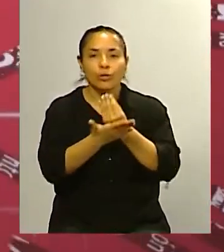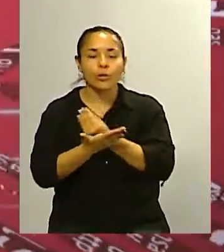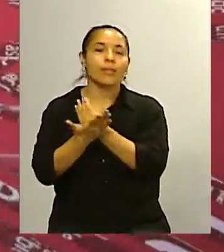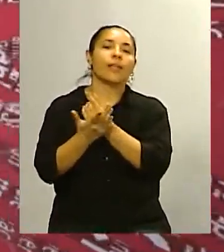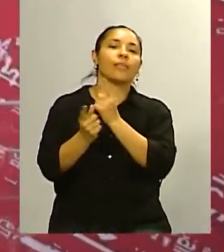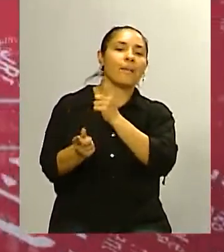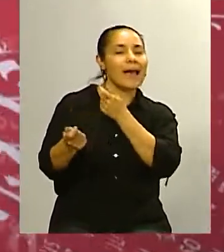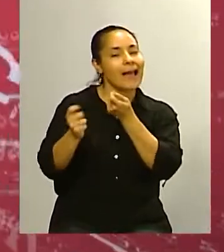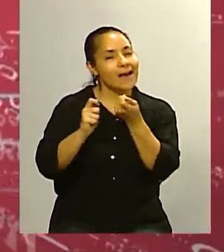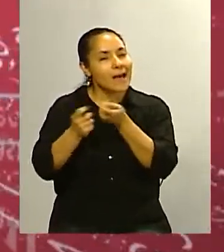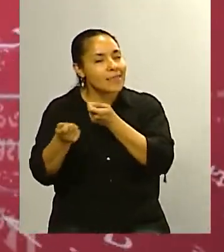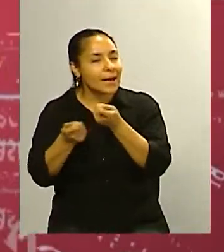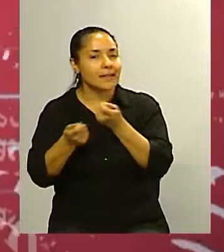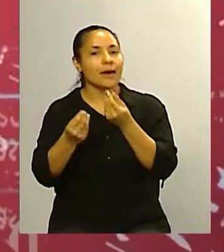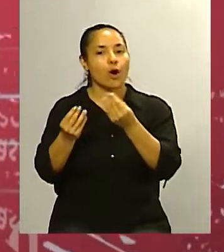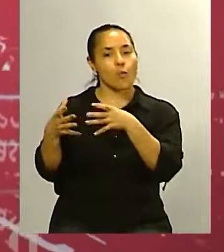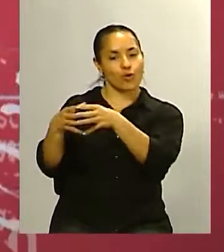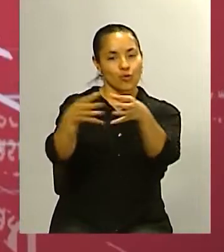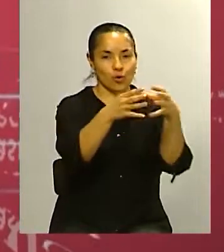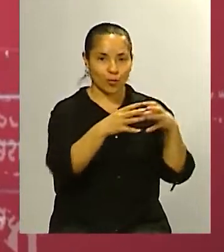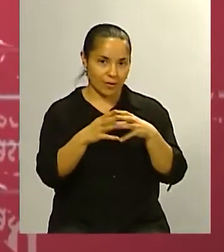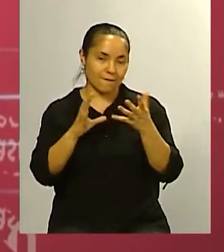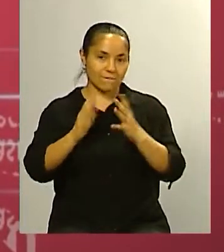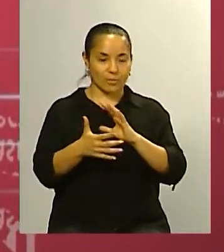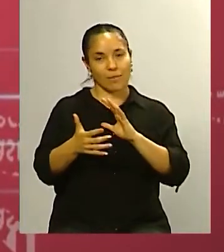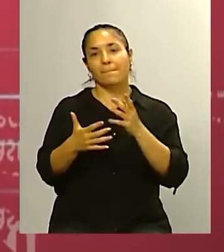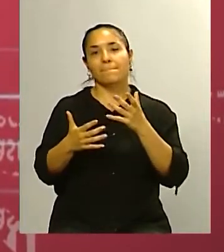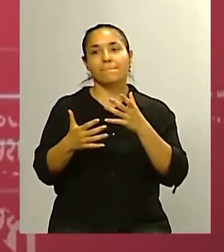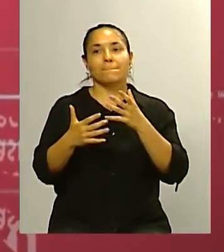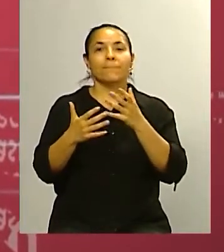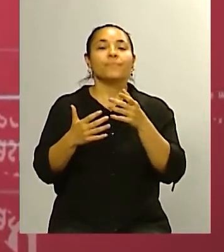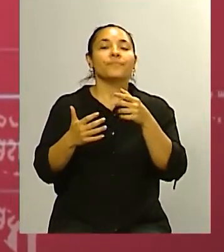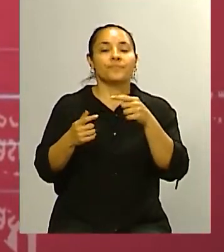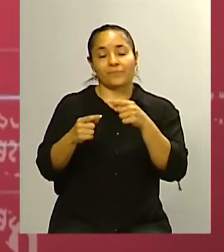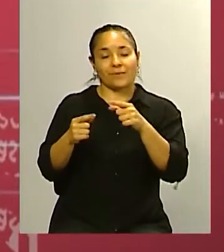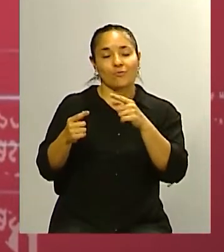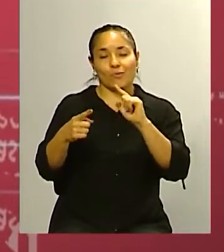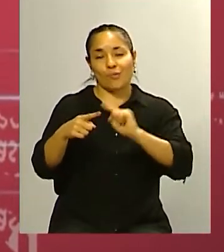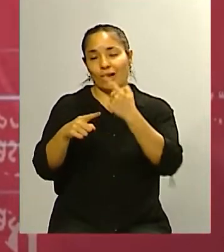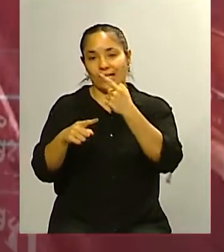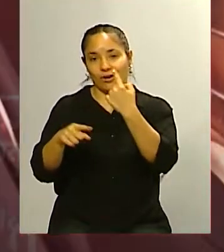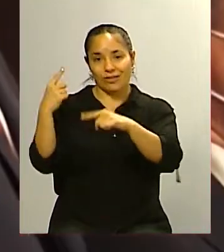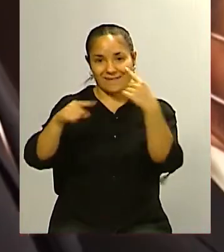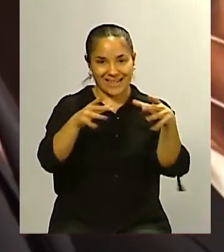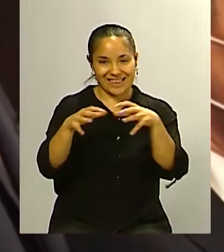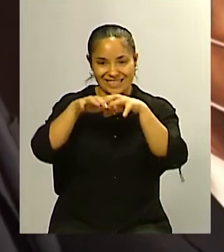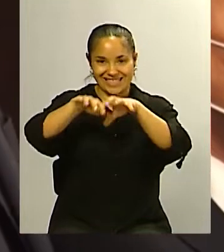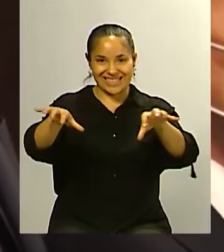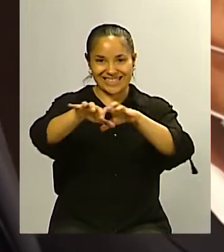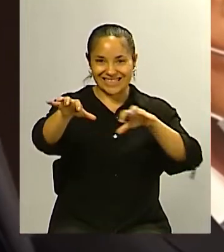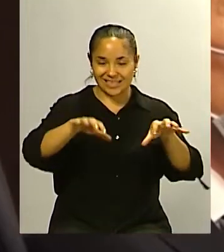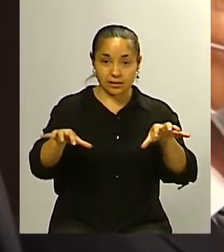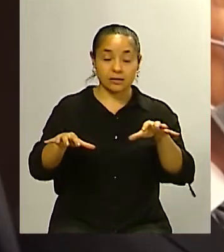frentes que conforman digamos este pseudo bipartidismo ¿no es cierto? entonces ahí esos